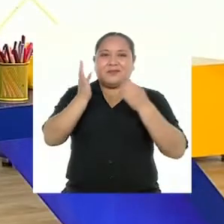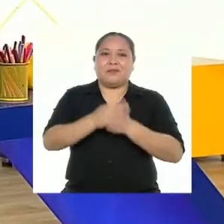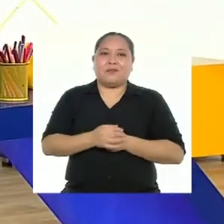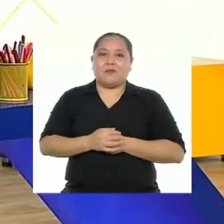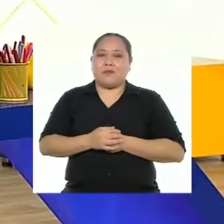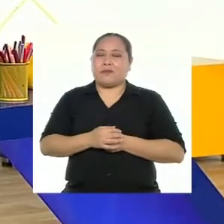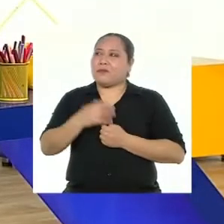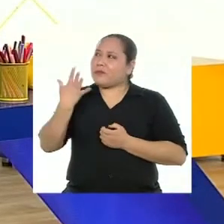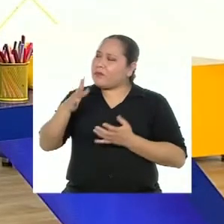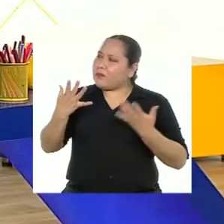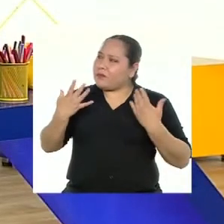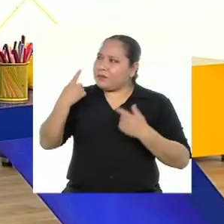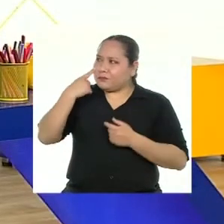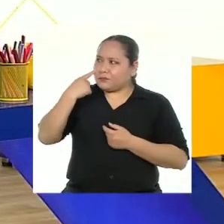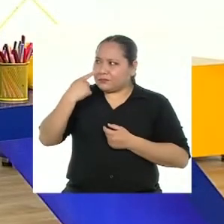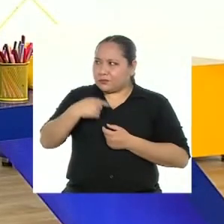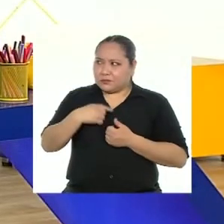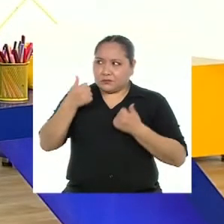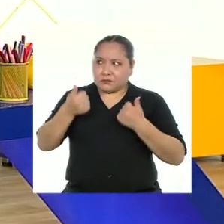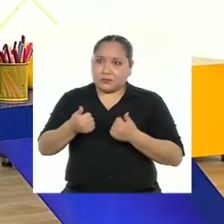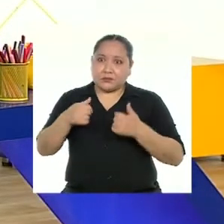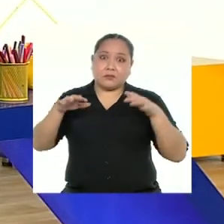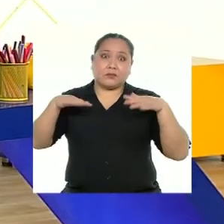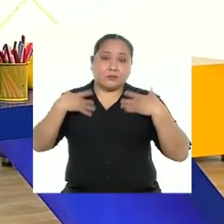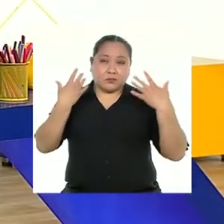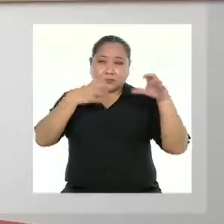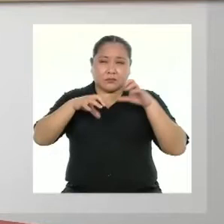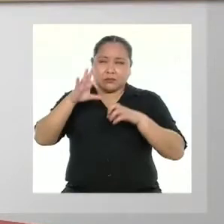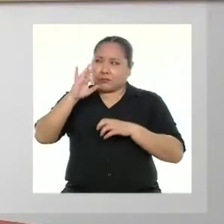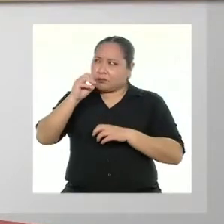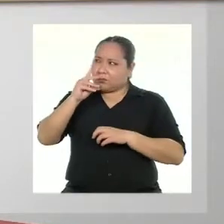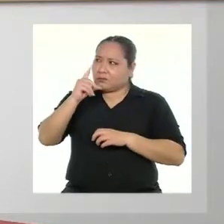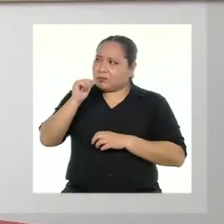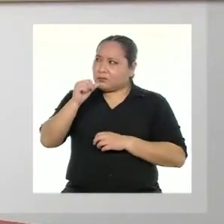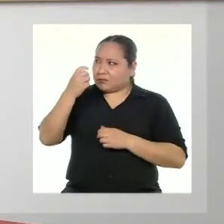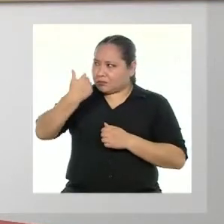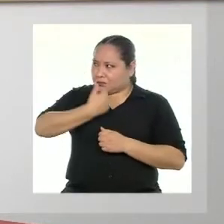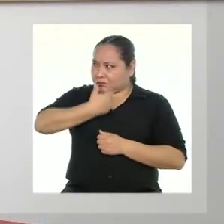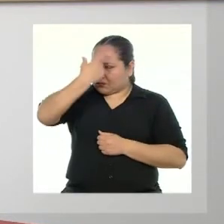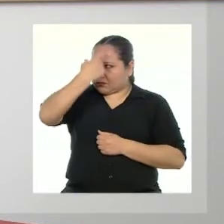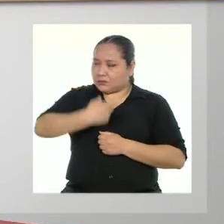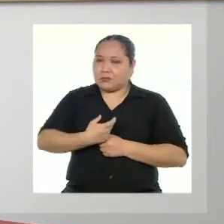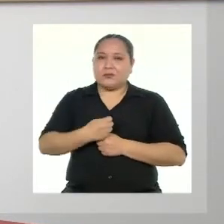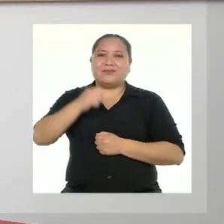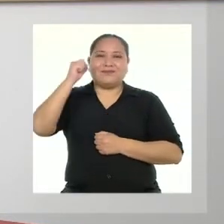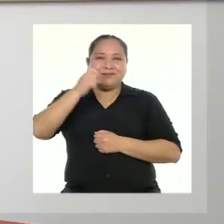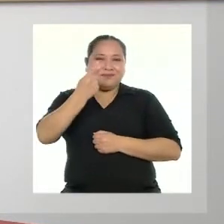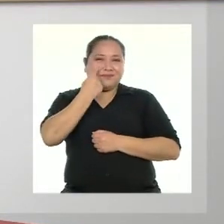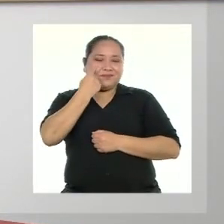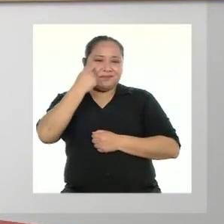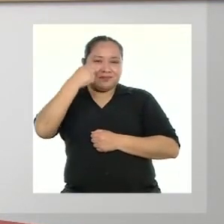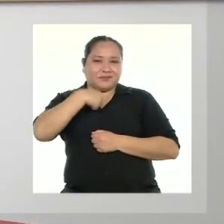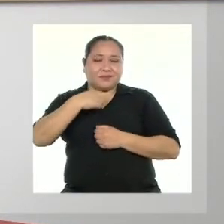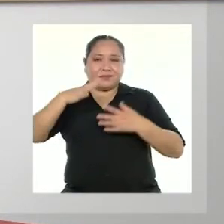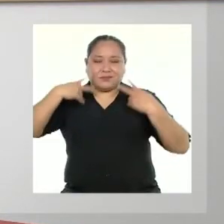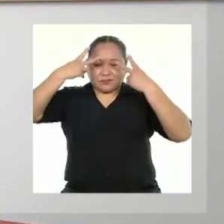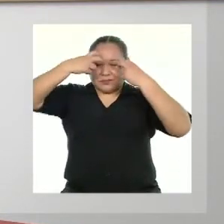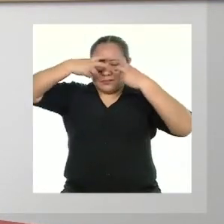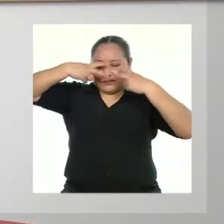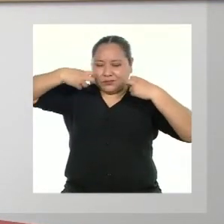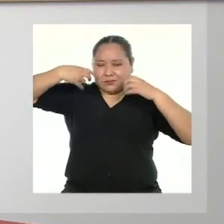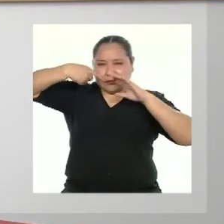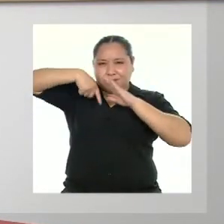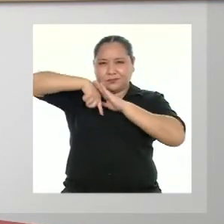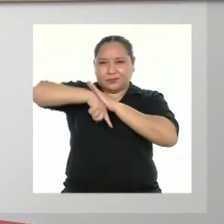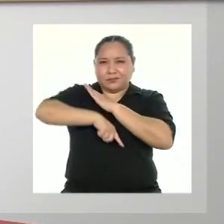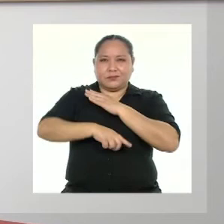Y una vez que nos conocemos bien, ¿ya podemos hacer nuestro foda personal? Sí. Conociéndonos bien, podemos hacer una evaluación profunda